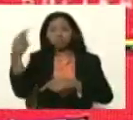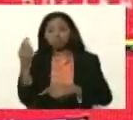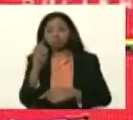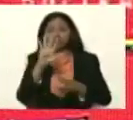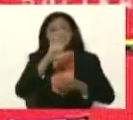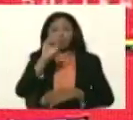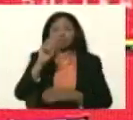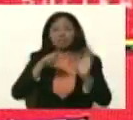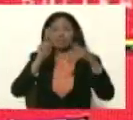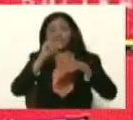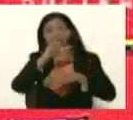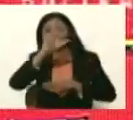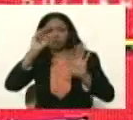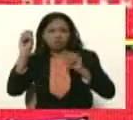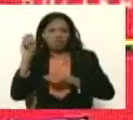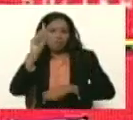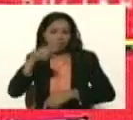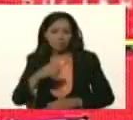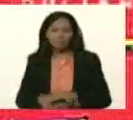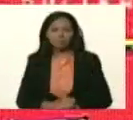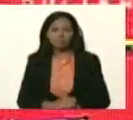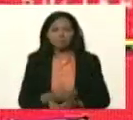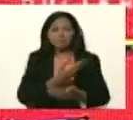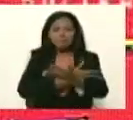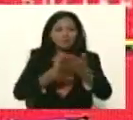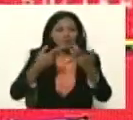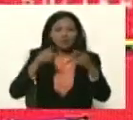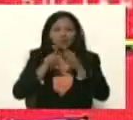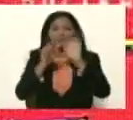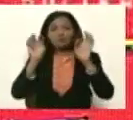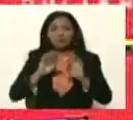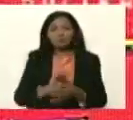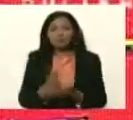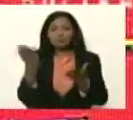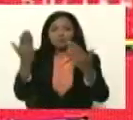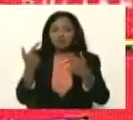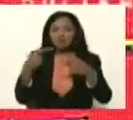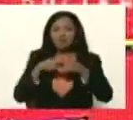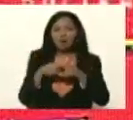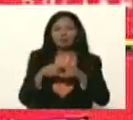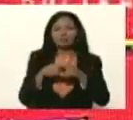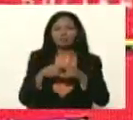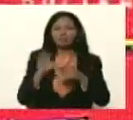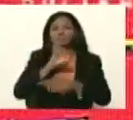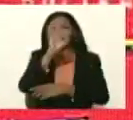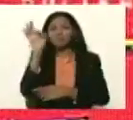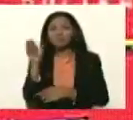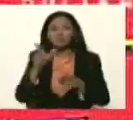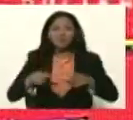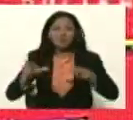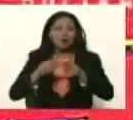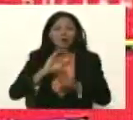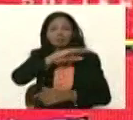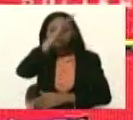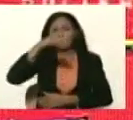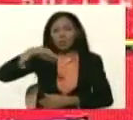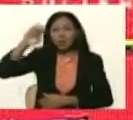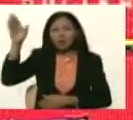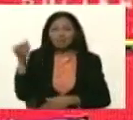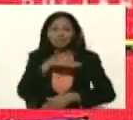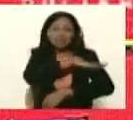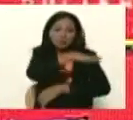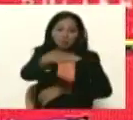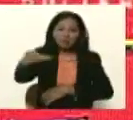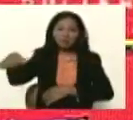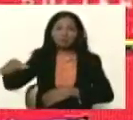70 80 millones vinieron de oriente de los andes de los llanos